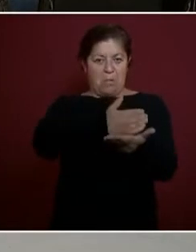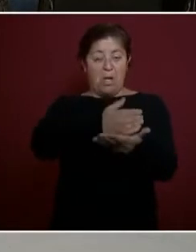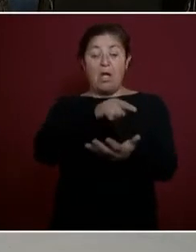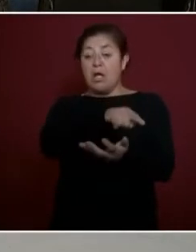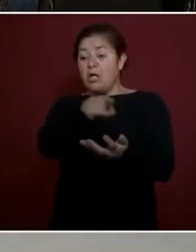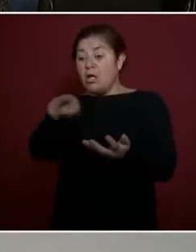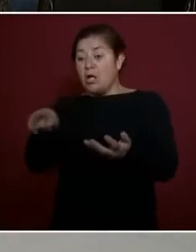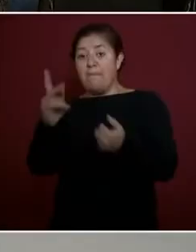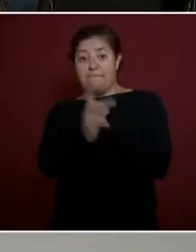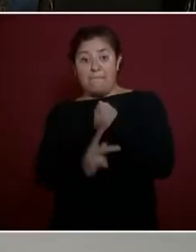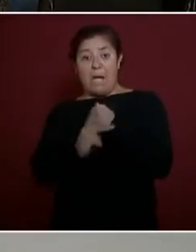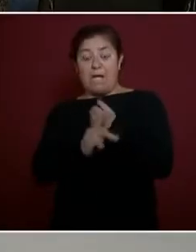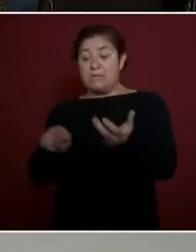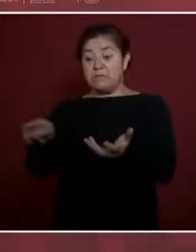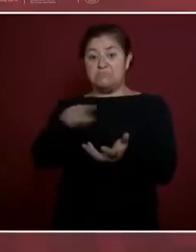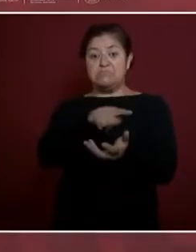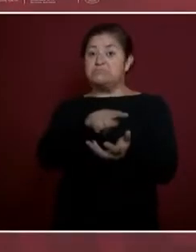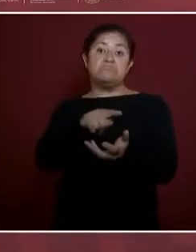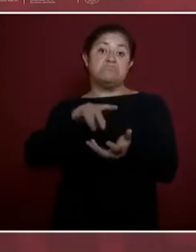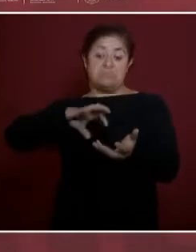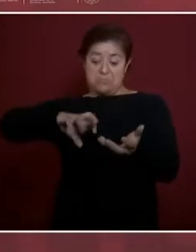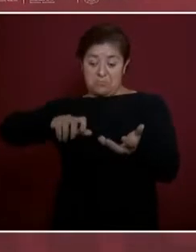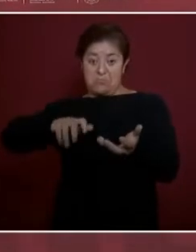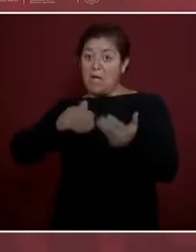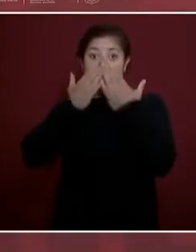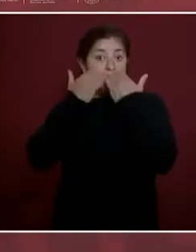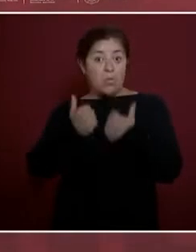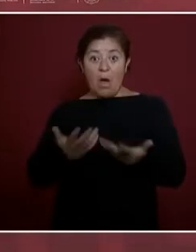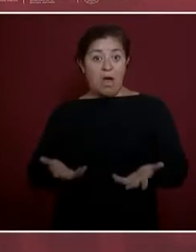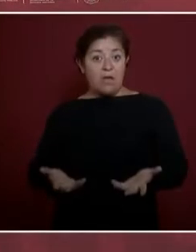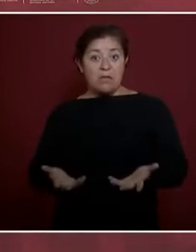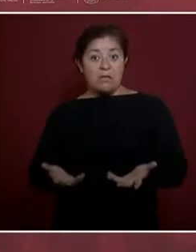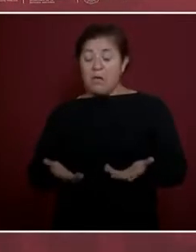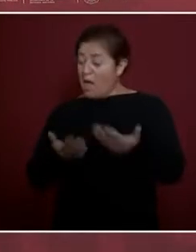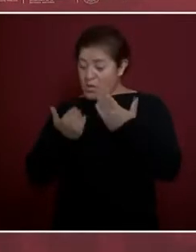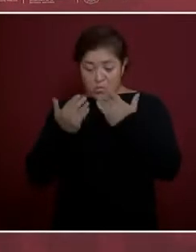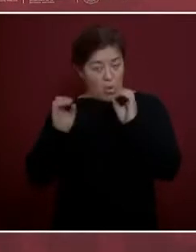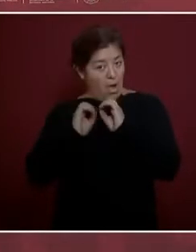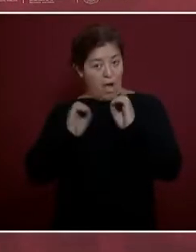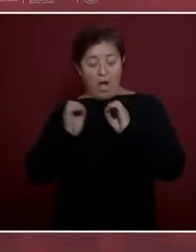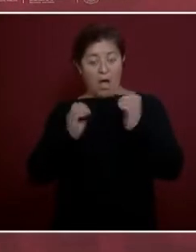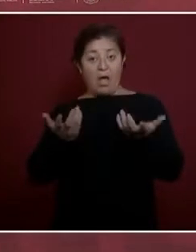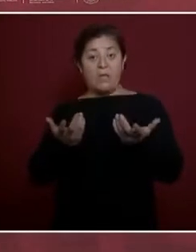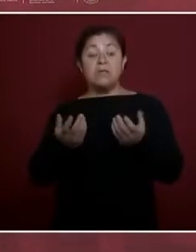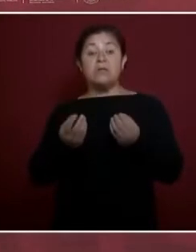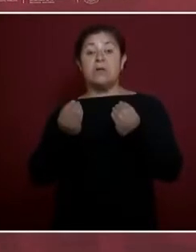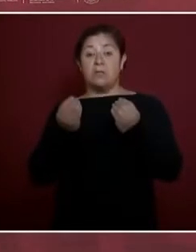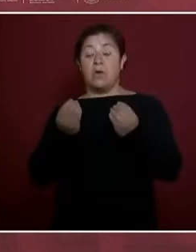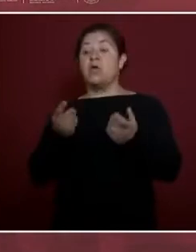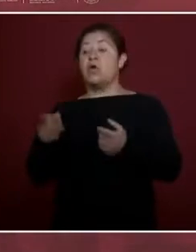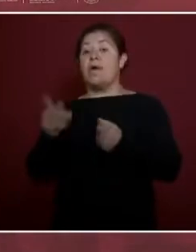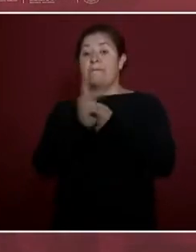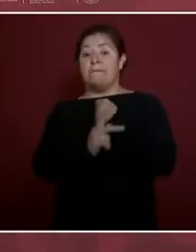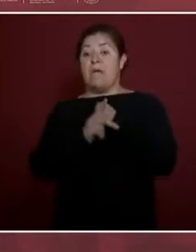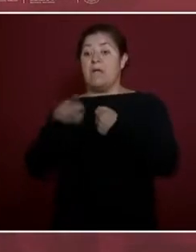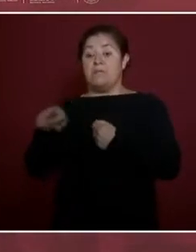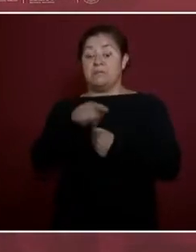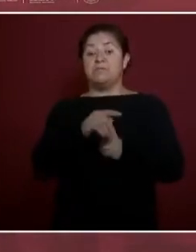y ya no tienen gas algunos países, o el precio del gas